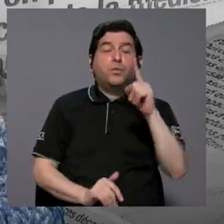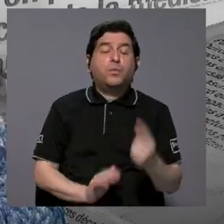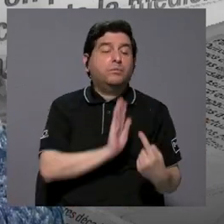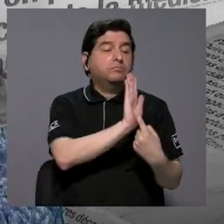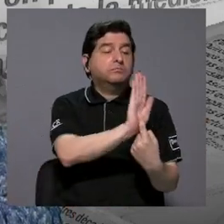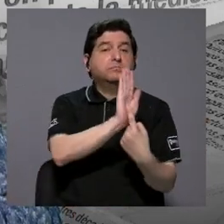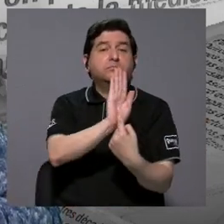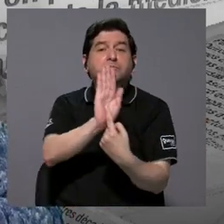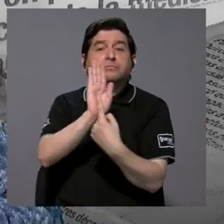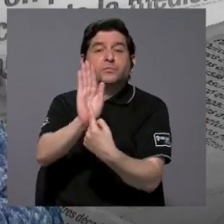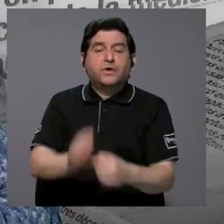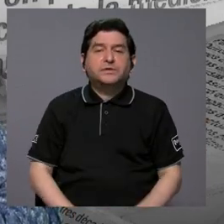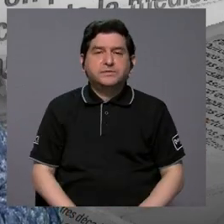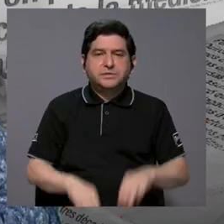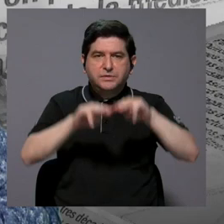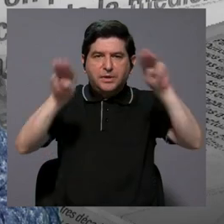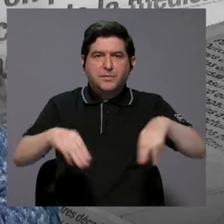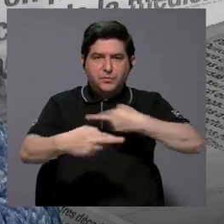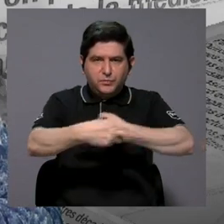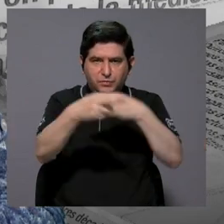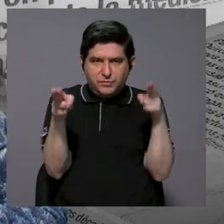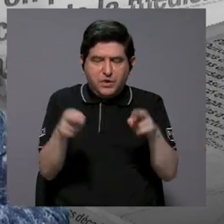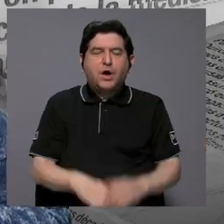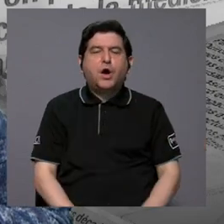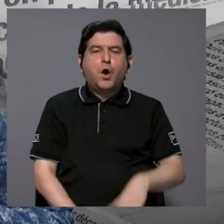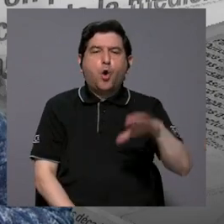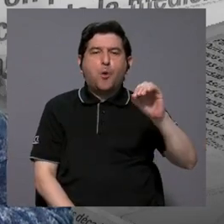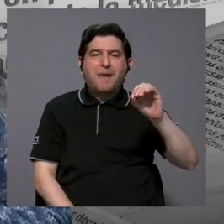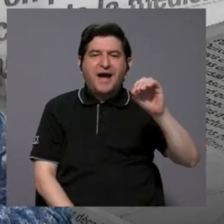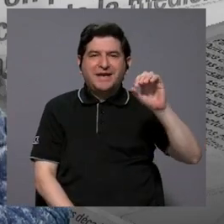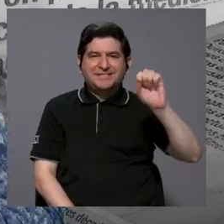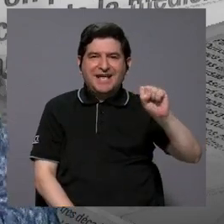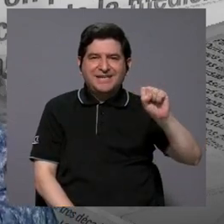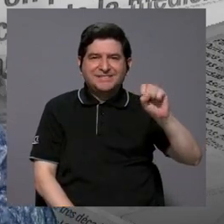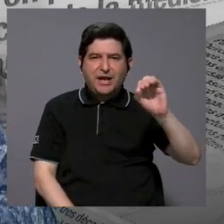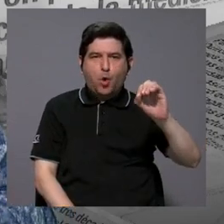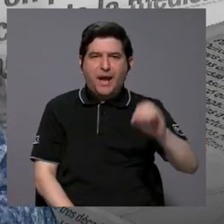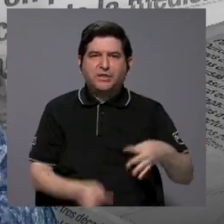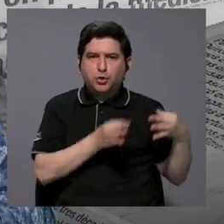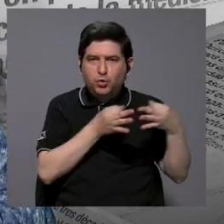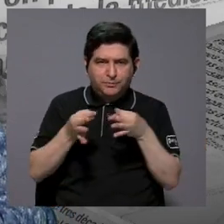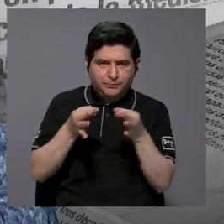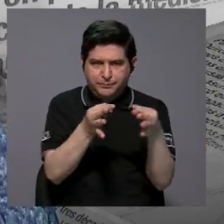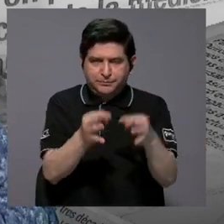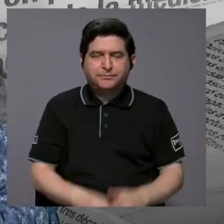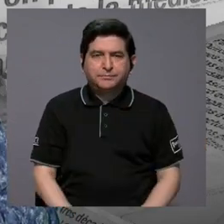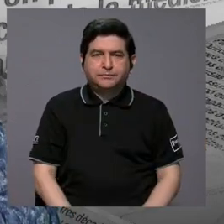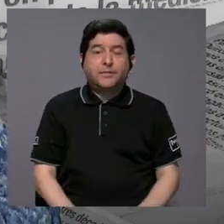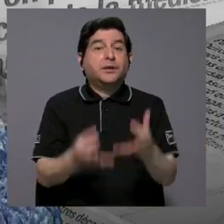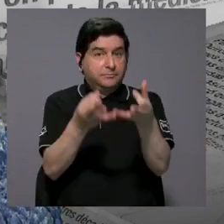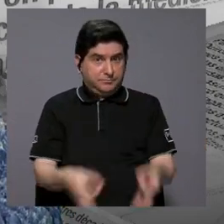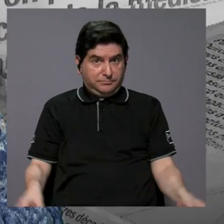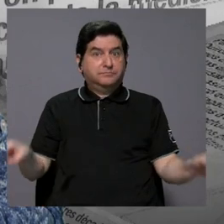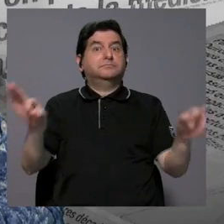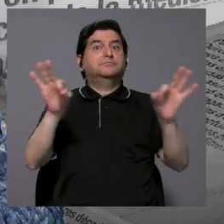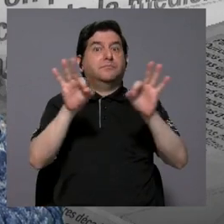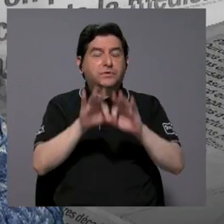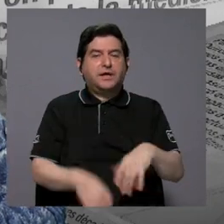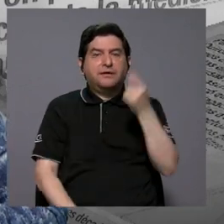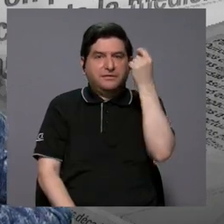exposición en el Museo Regional Omar Salazar o Bando de Turrialba, porque también importa